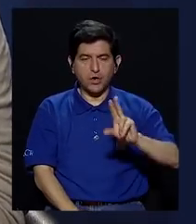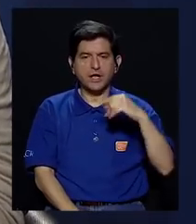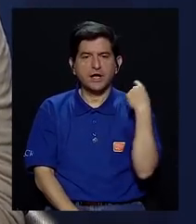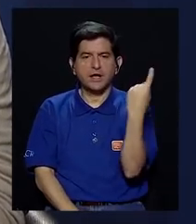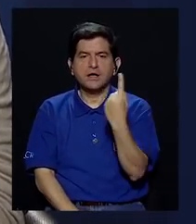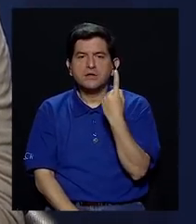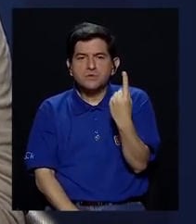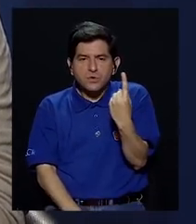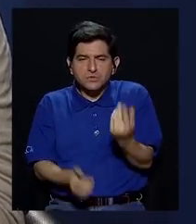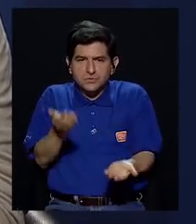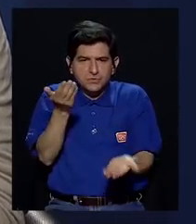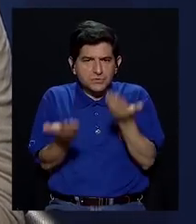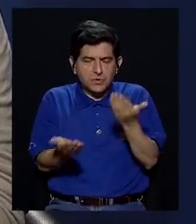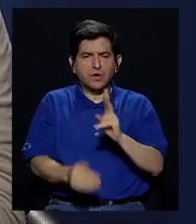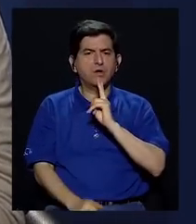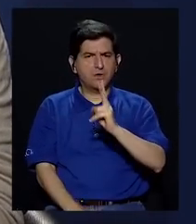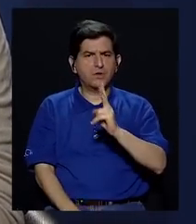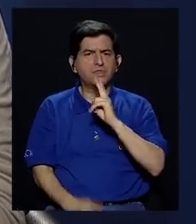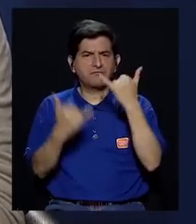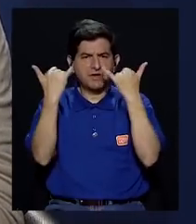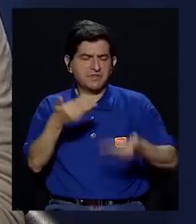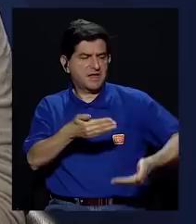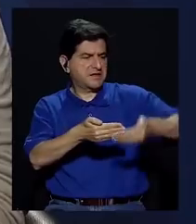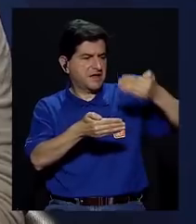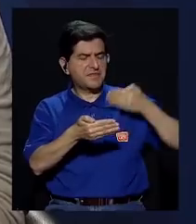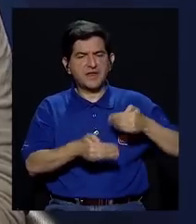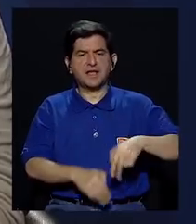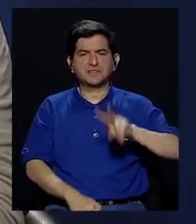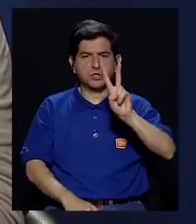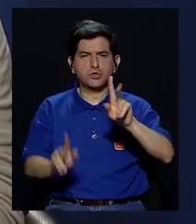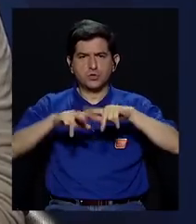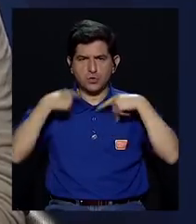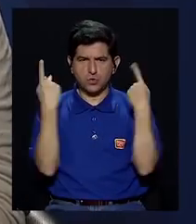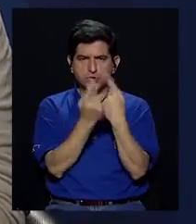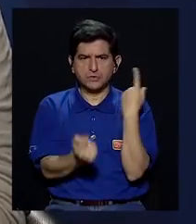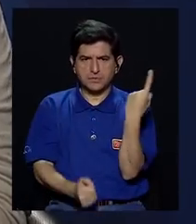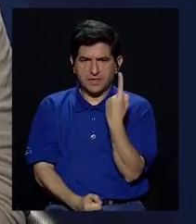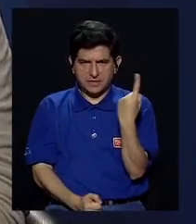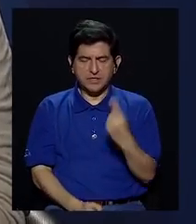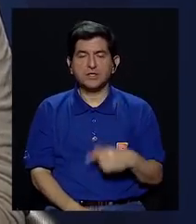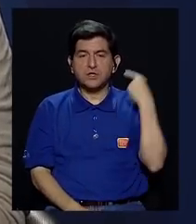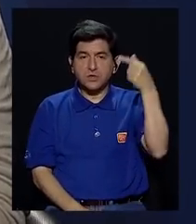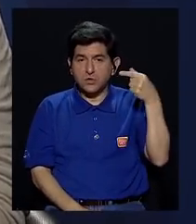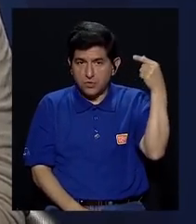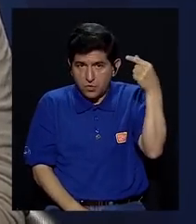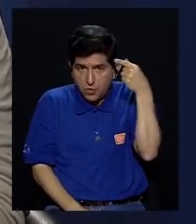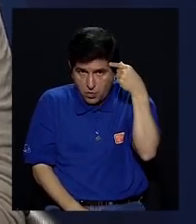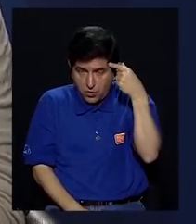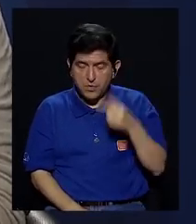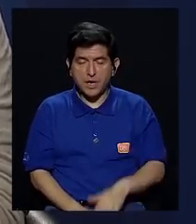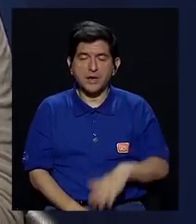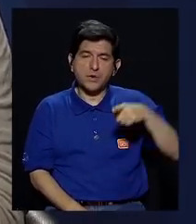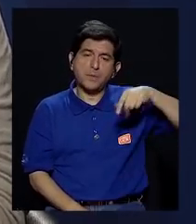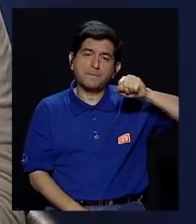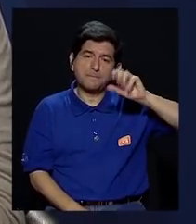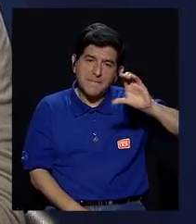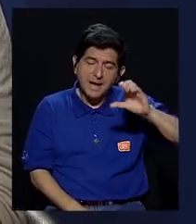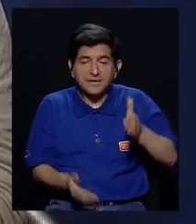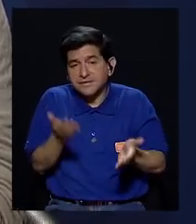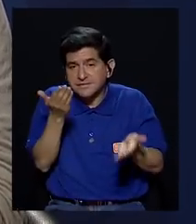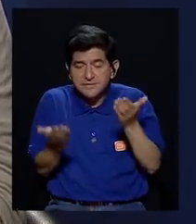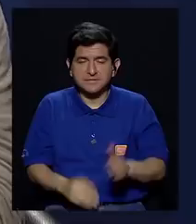Rica. No solamente porque de verdad hemos dejado atrás el bipartidismo, no solamente con el gobierno, digamos, del PAC,